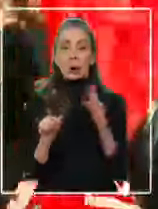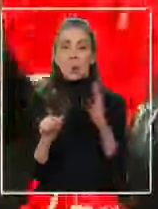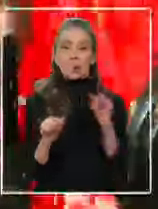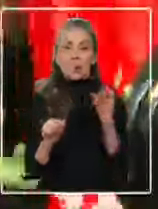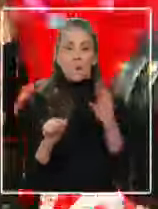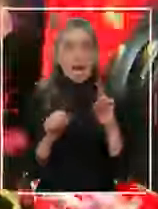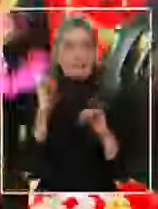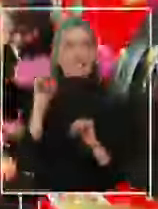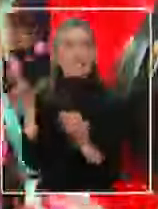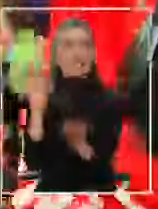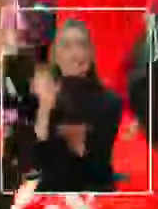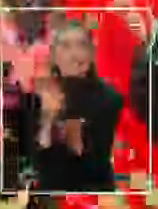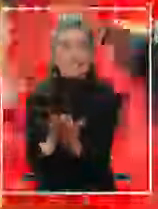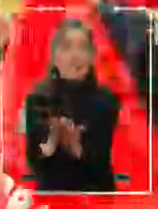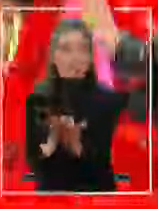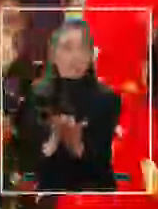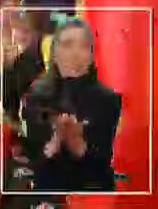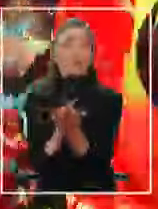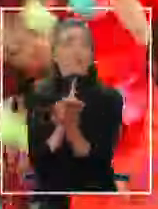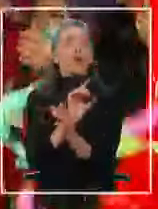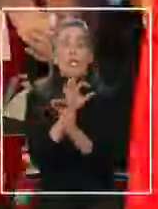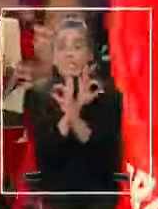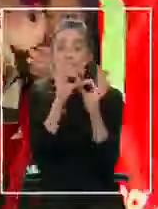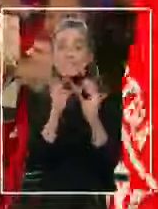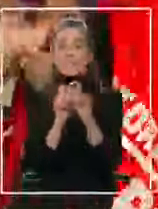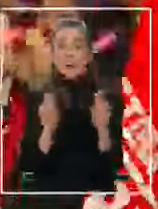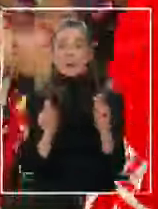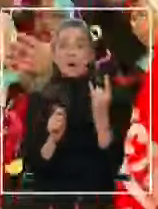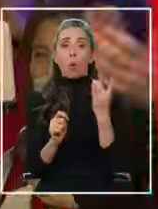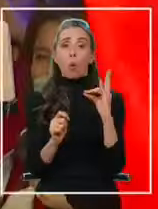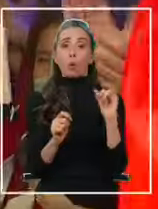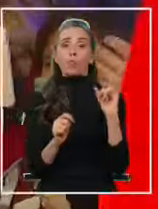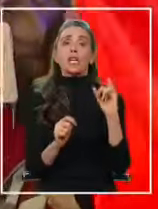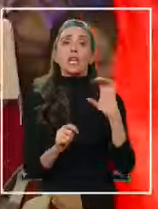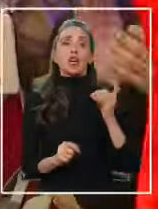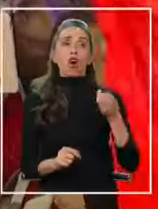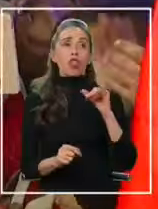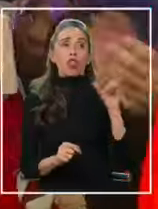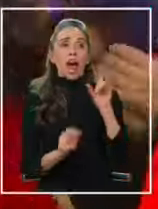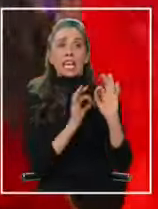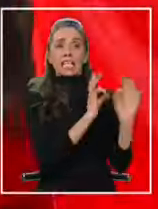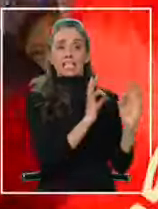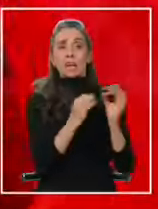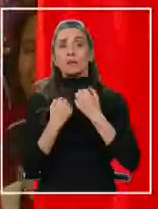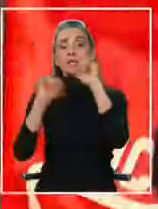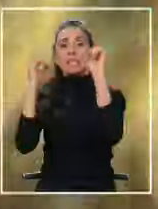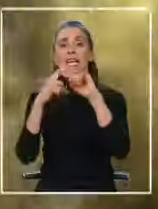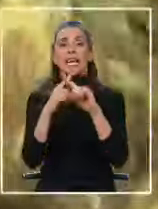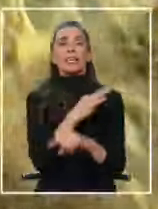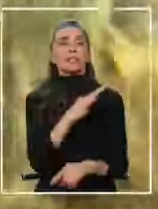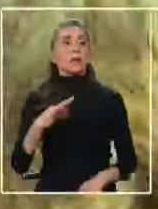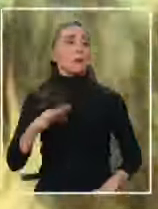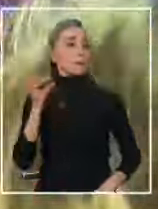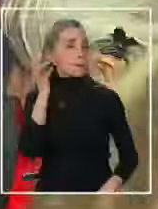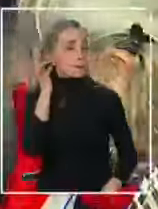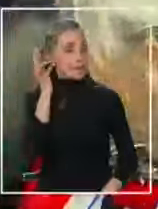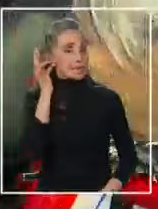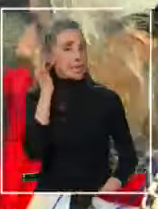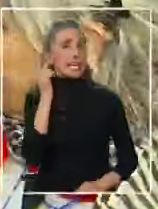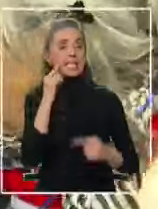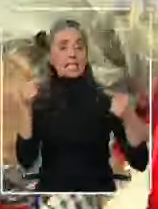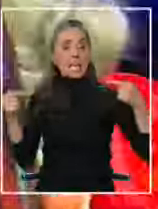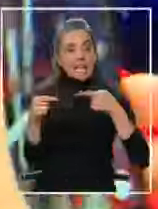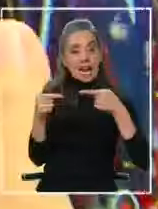Rubilar siempre fue favorita en la casi nula campaña realizada por el UDI, Erick González. Ayudó en el triunfo de la exministra, aunque si hablamos de